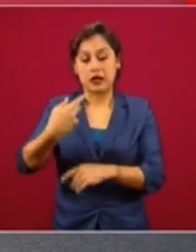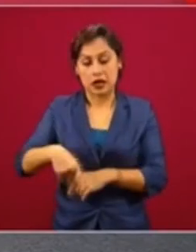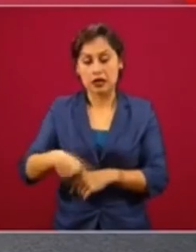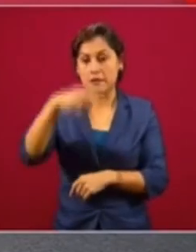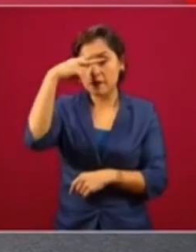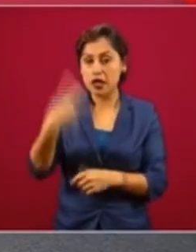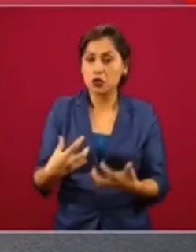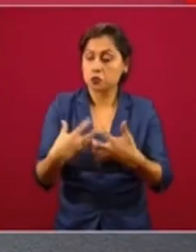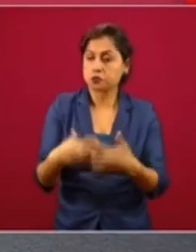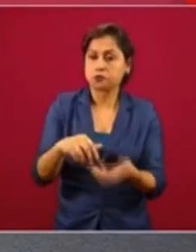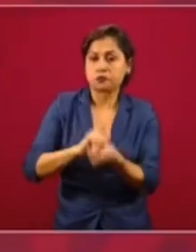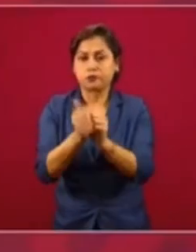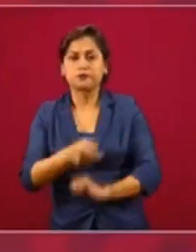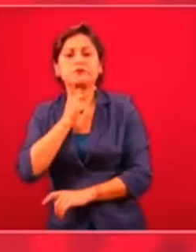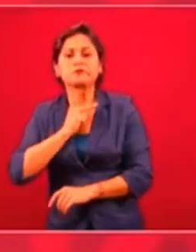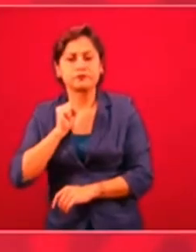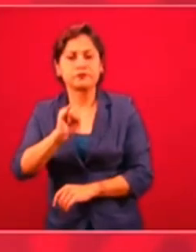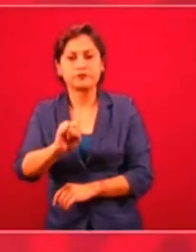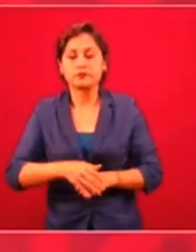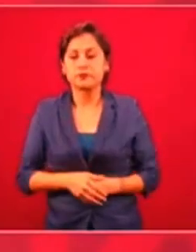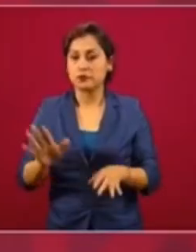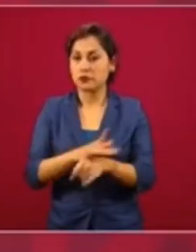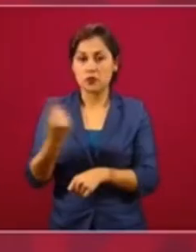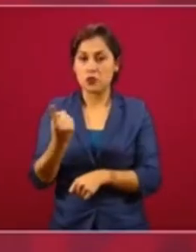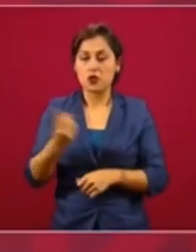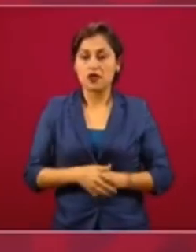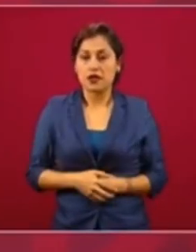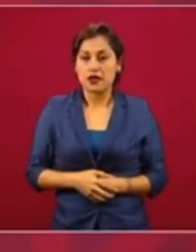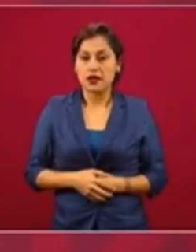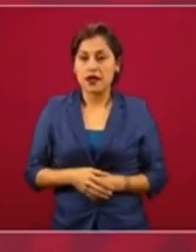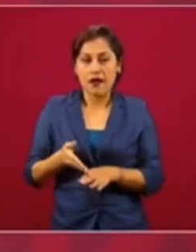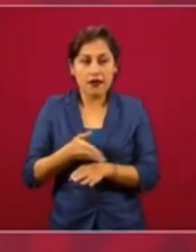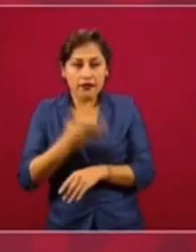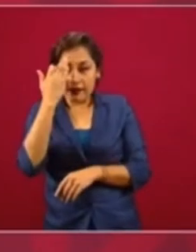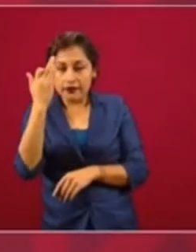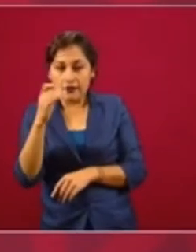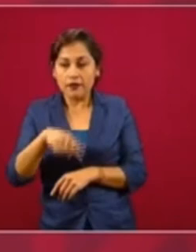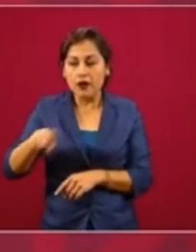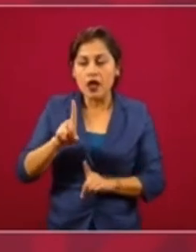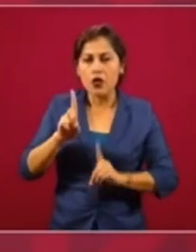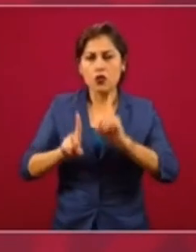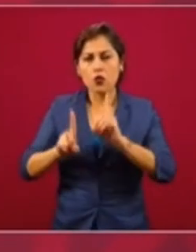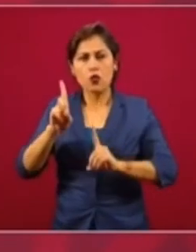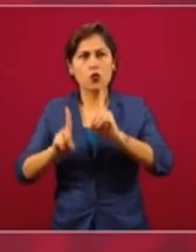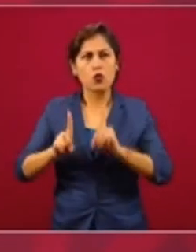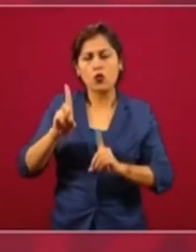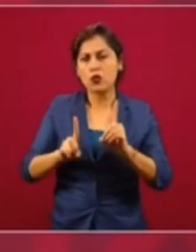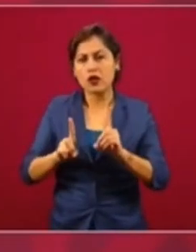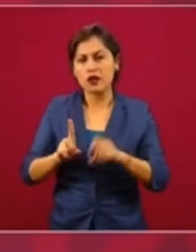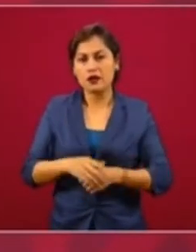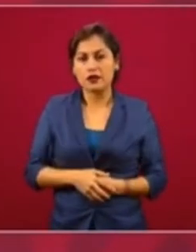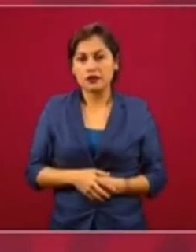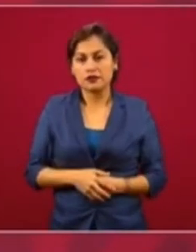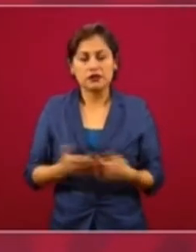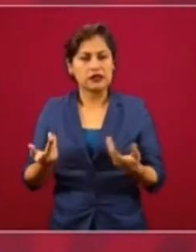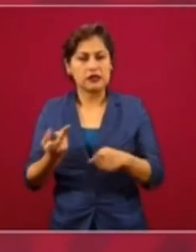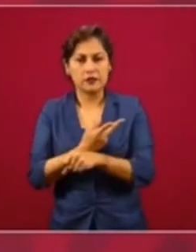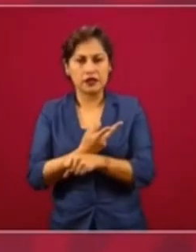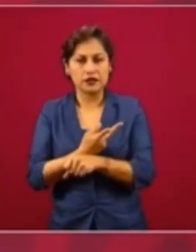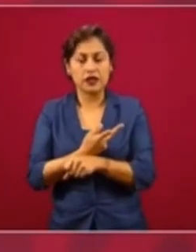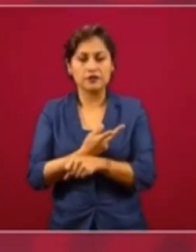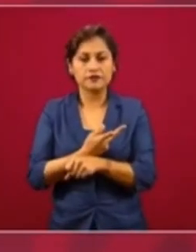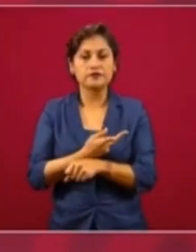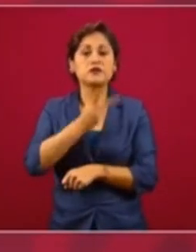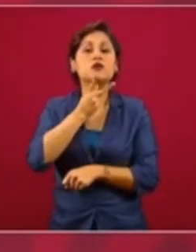país. Porque había ahí todavía la duda de si procesábamos un